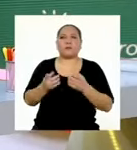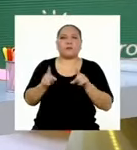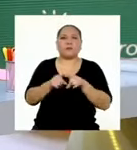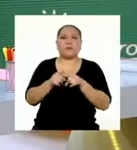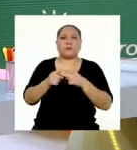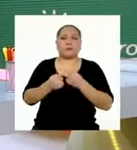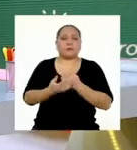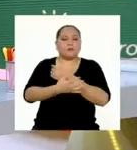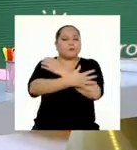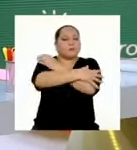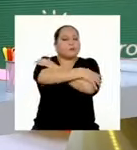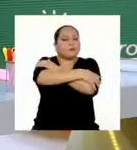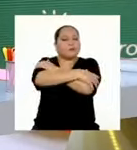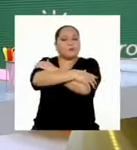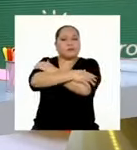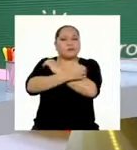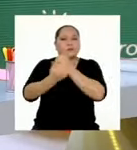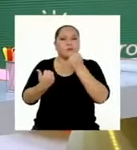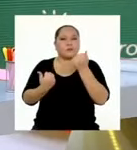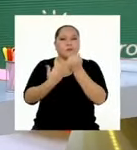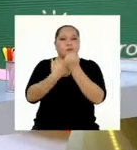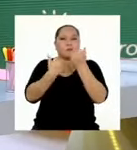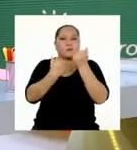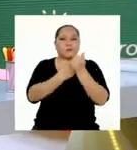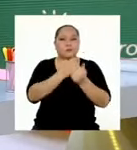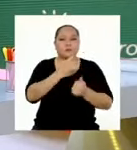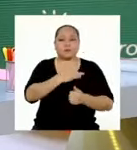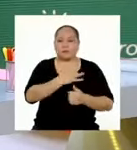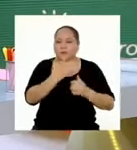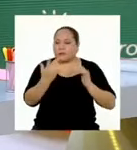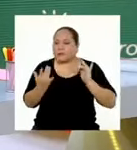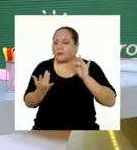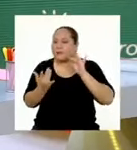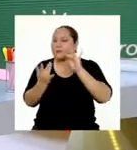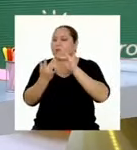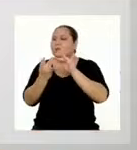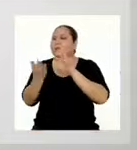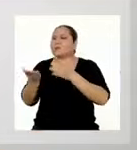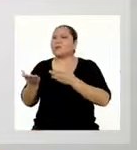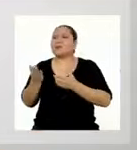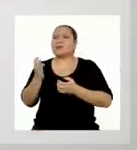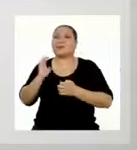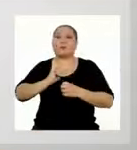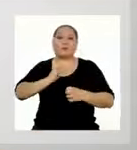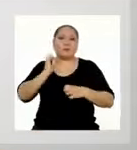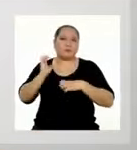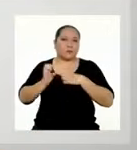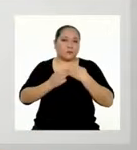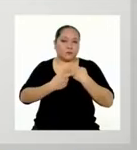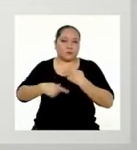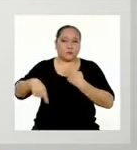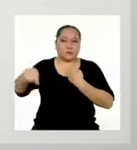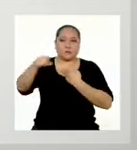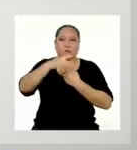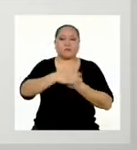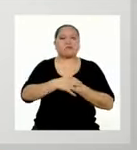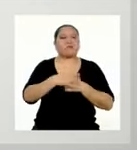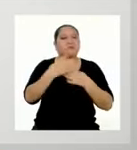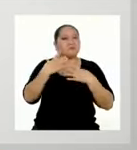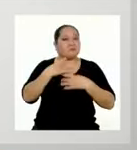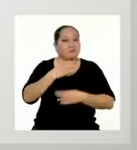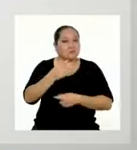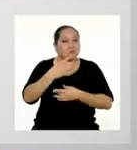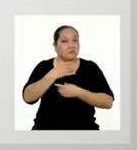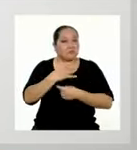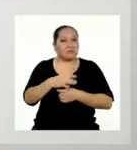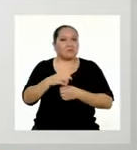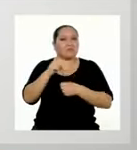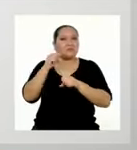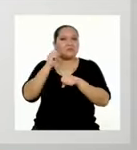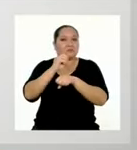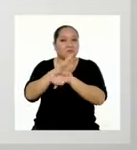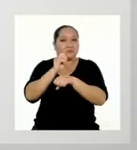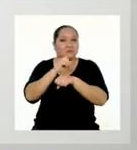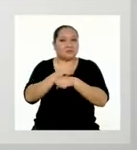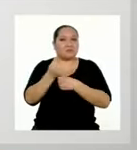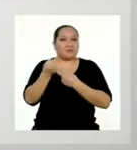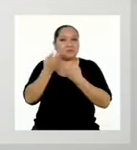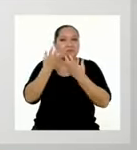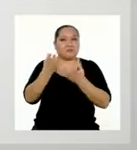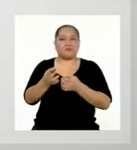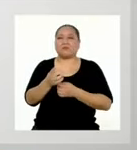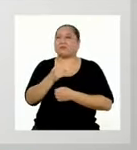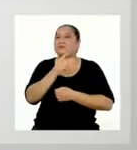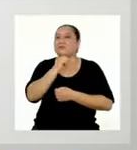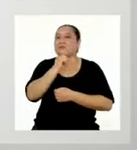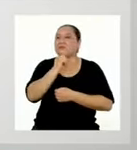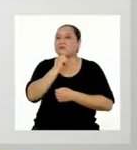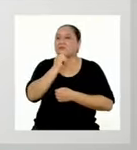contención y apoyo desde la empatía a los sentimientos de los demás. Muy interesantes las recomendaciones que da Cristina. Aunque creo